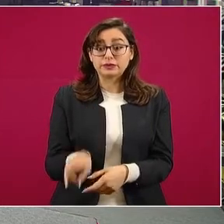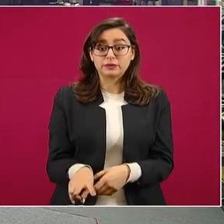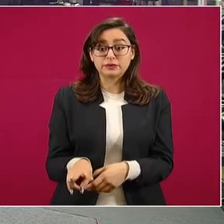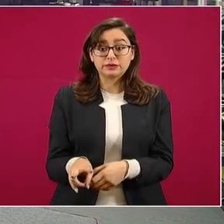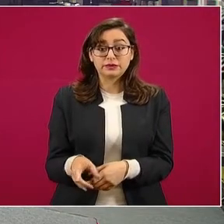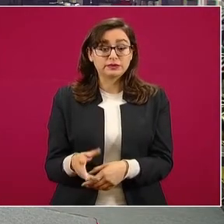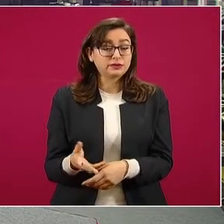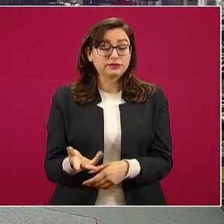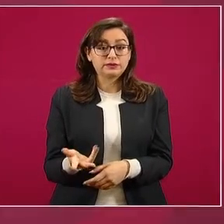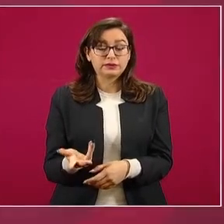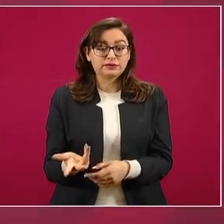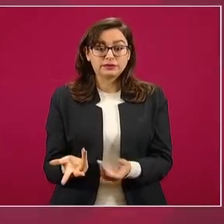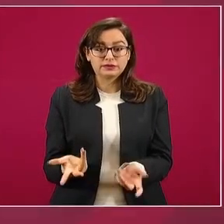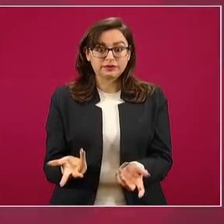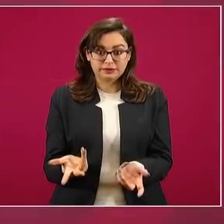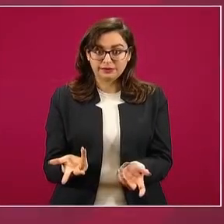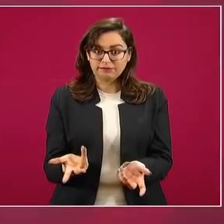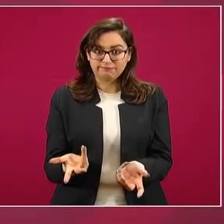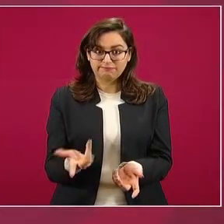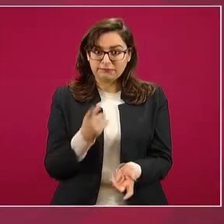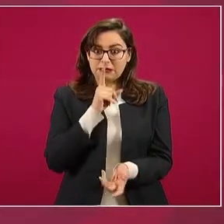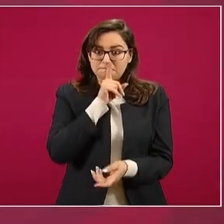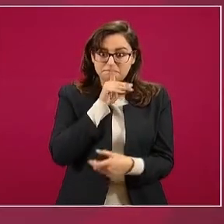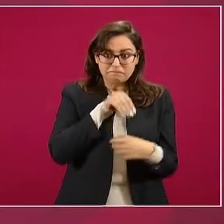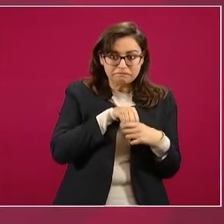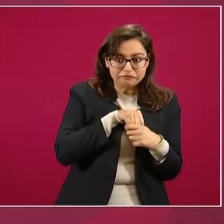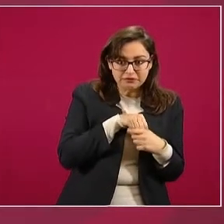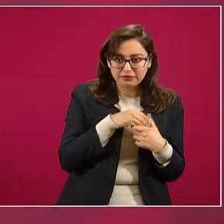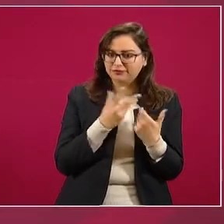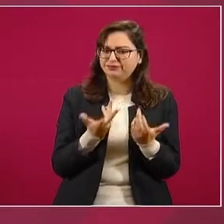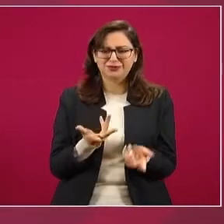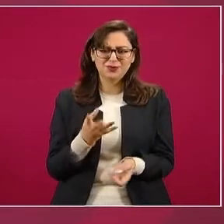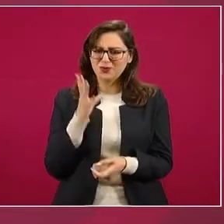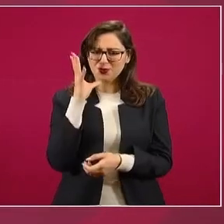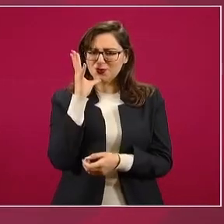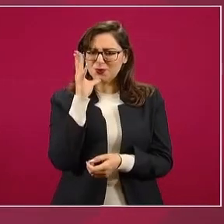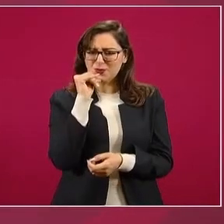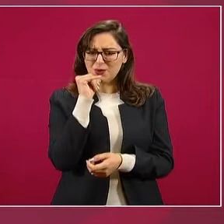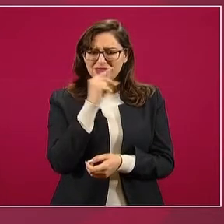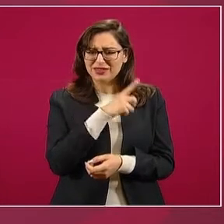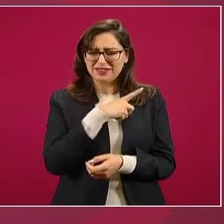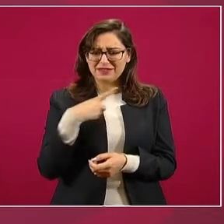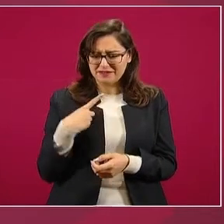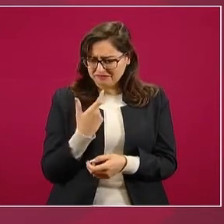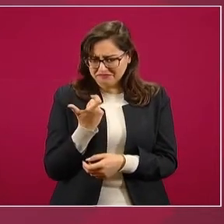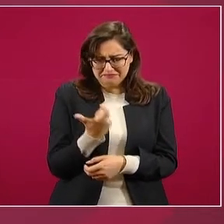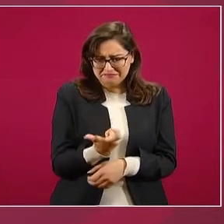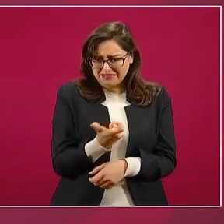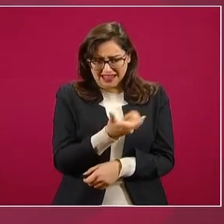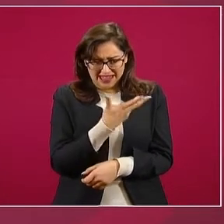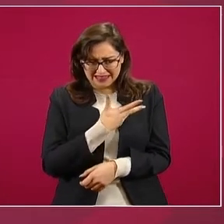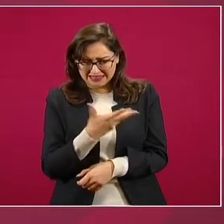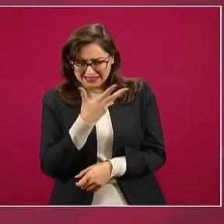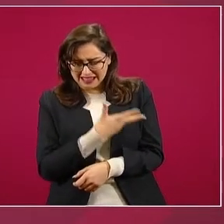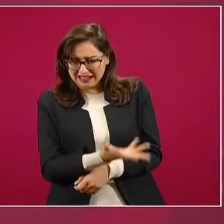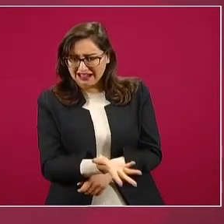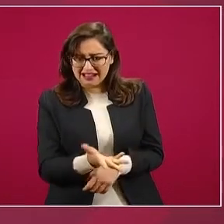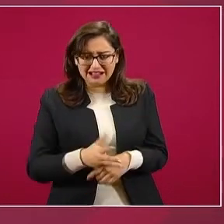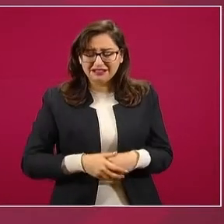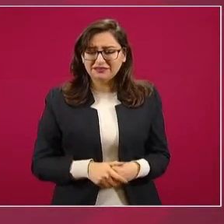no se puede ocultar el dinero. Hasta